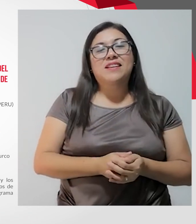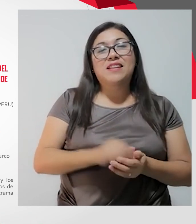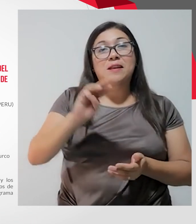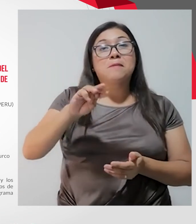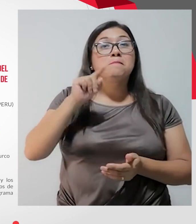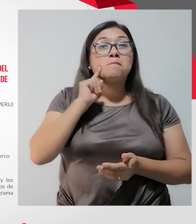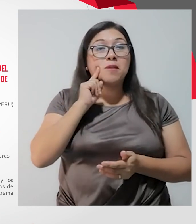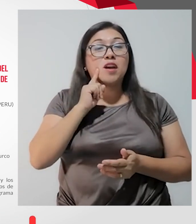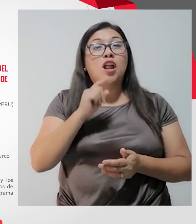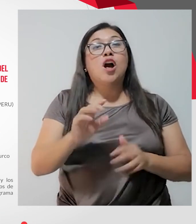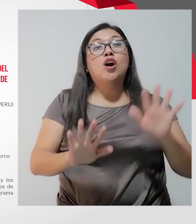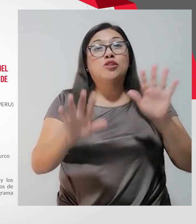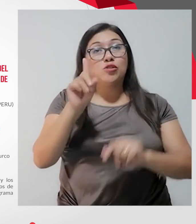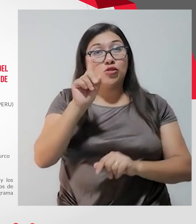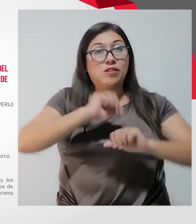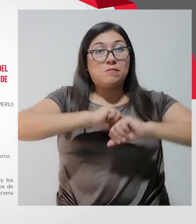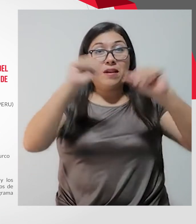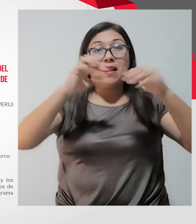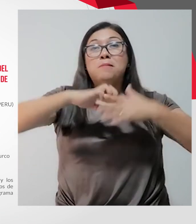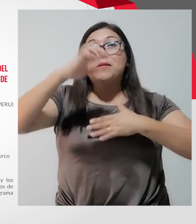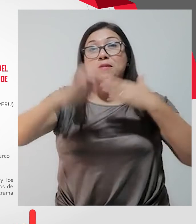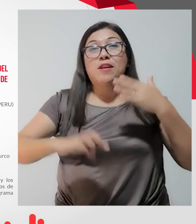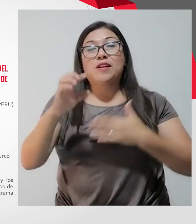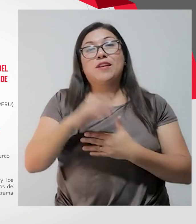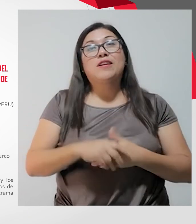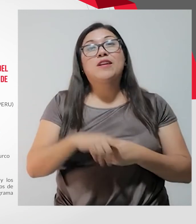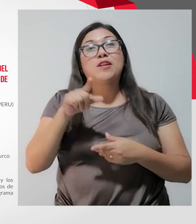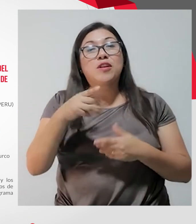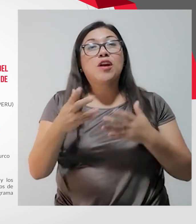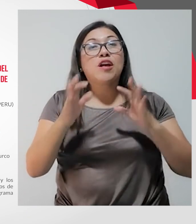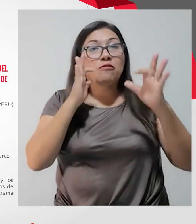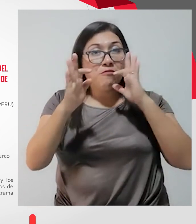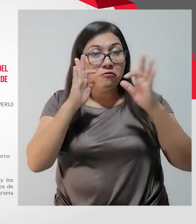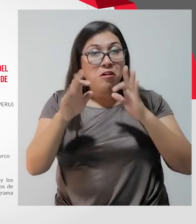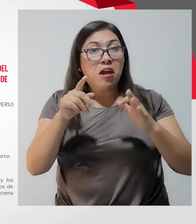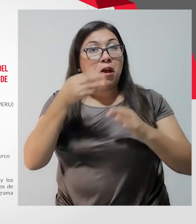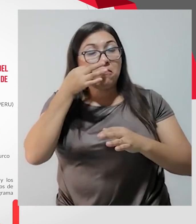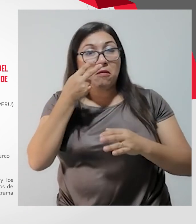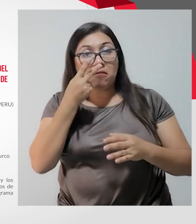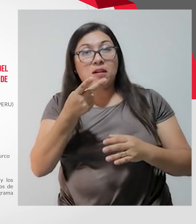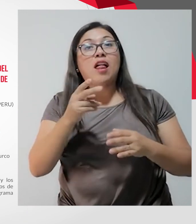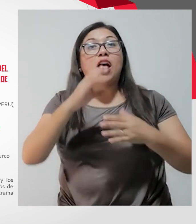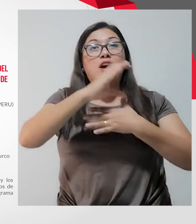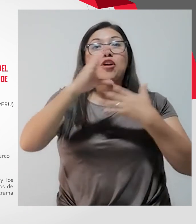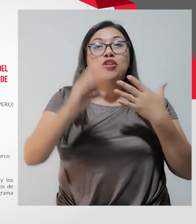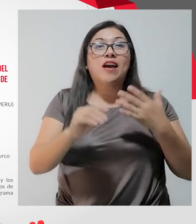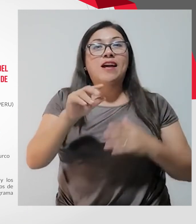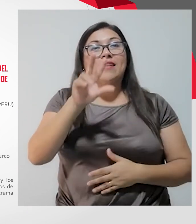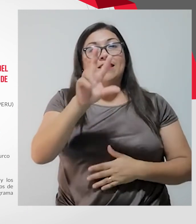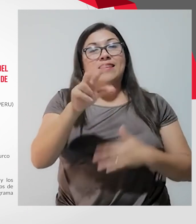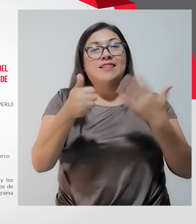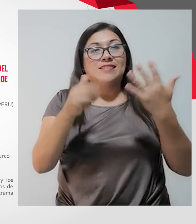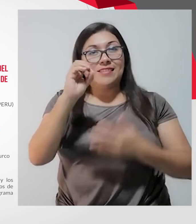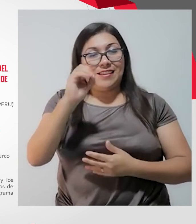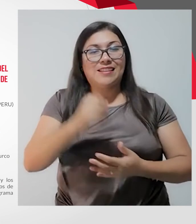los miércoles a las 11 de la mañana con el programa Vía Febulay con Adis 360.